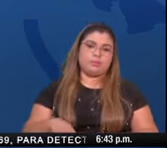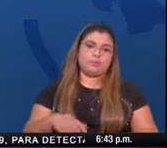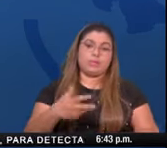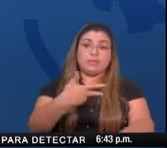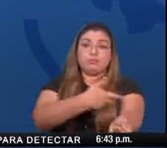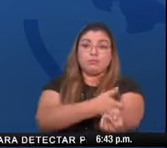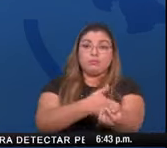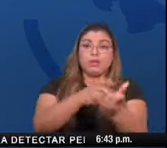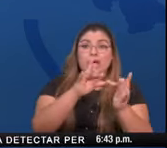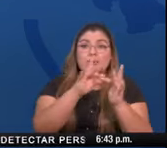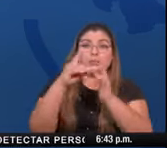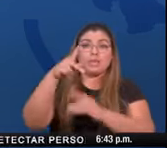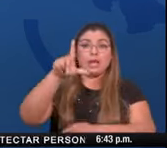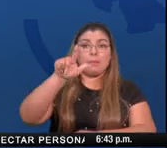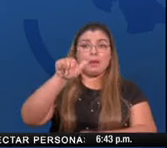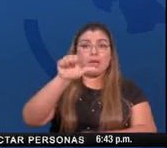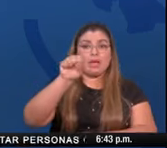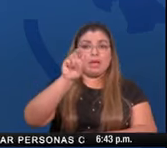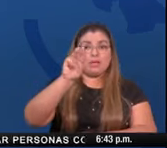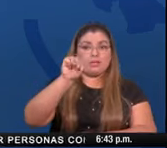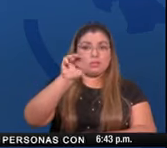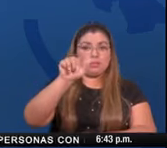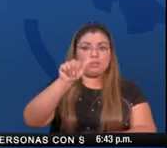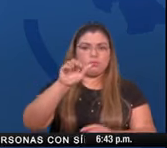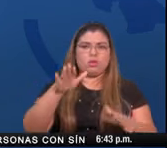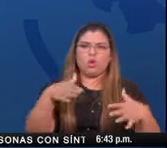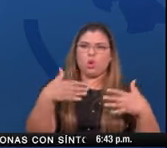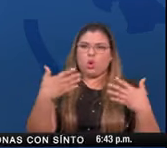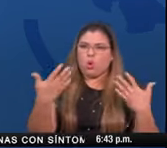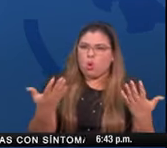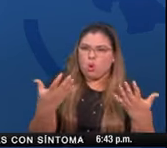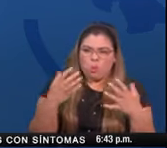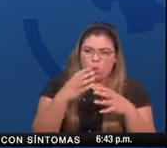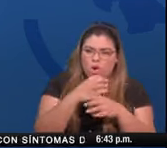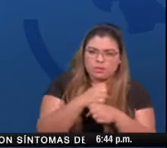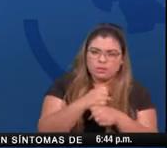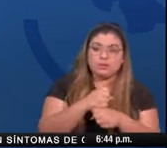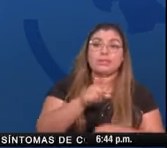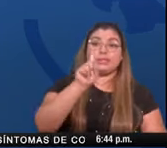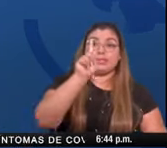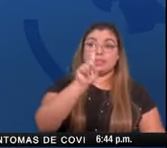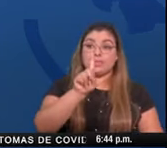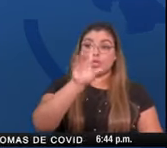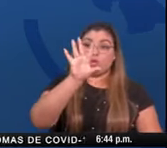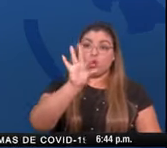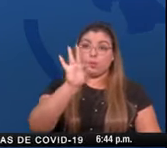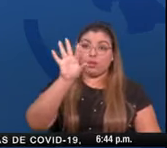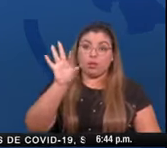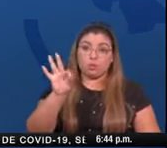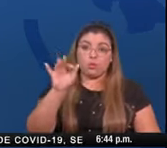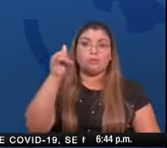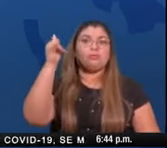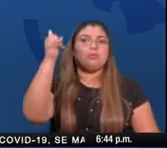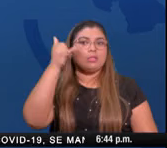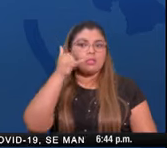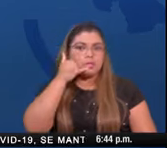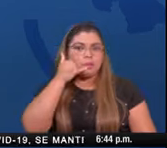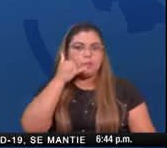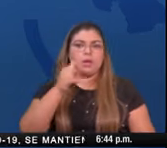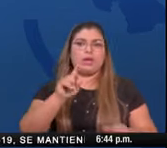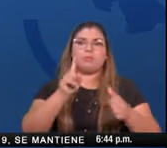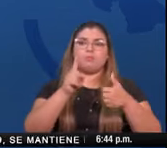convalesciente ¿cómo se va a hacer esto? puse el teléfono 199 el número 199